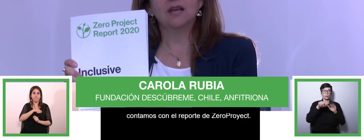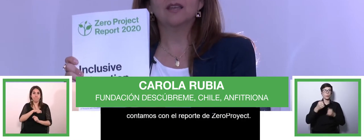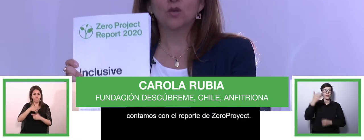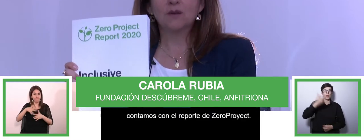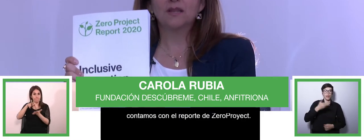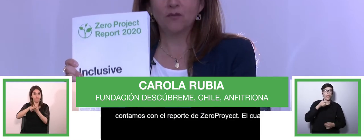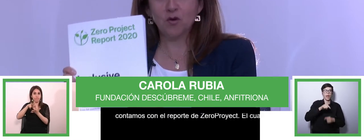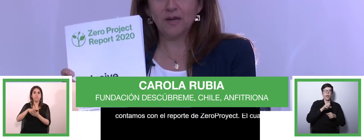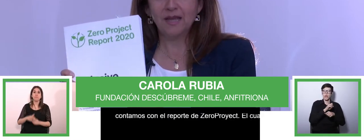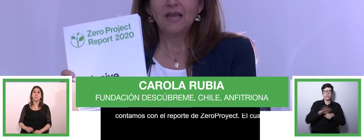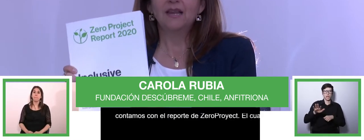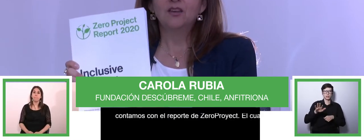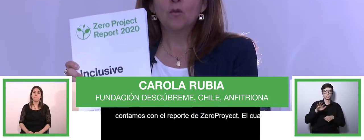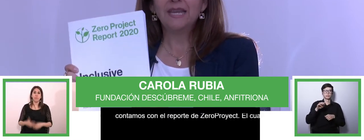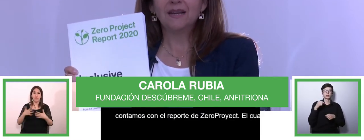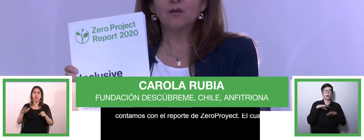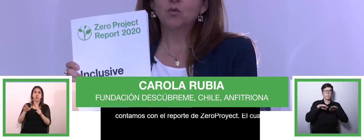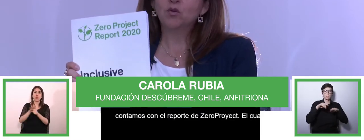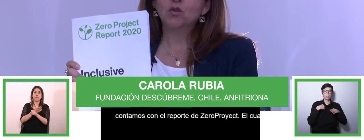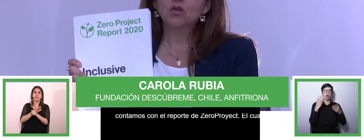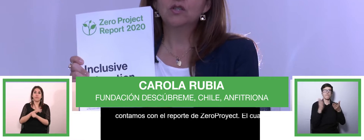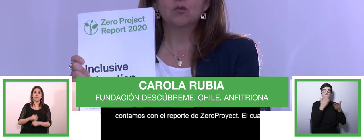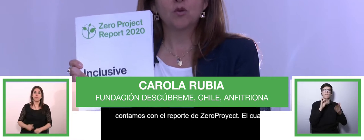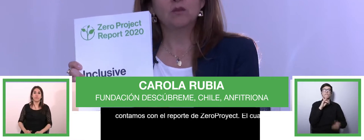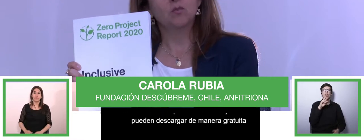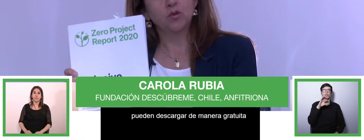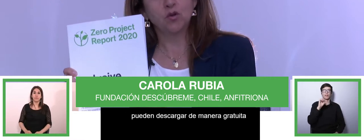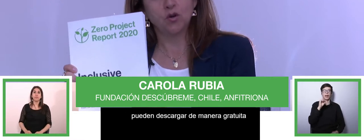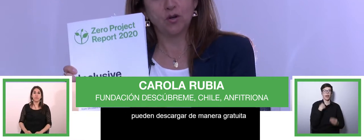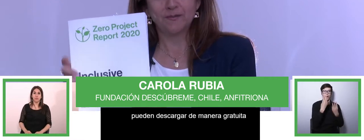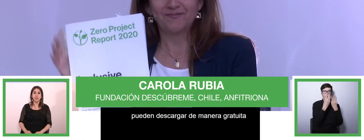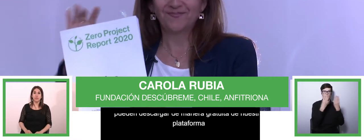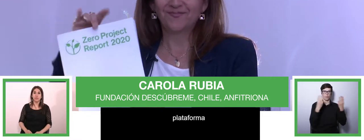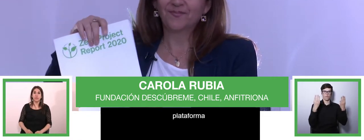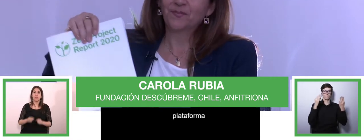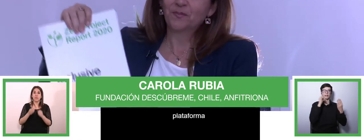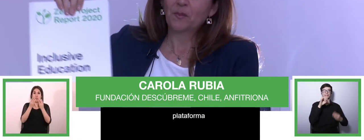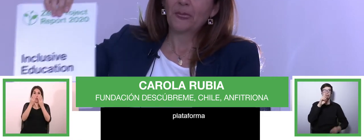biblioteca de nuestra plataforma latinoamerica.ciroproject.org.